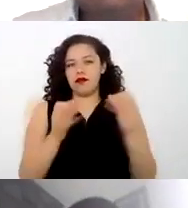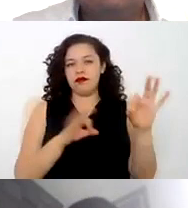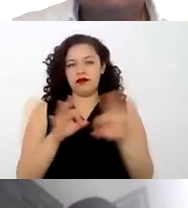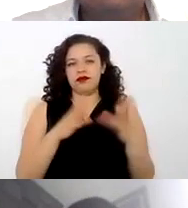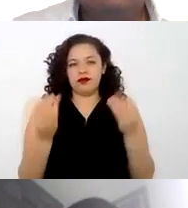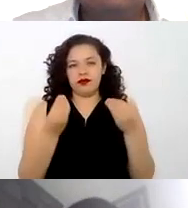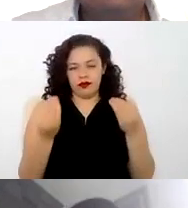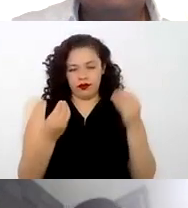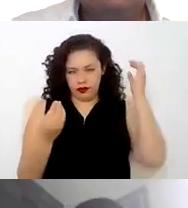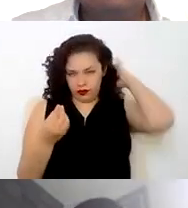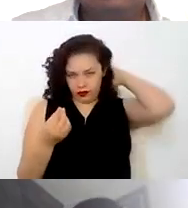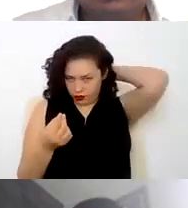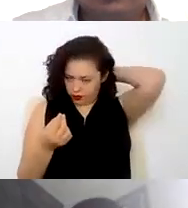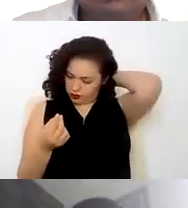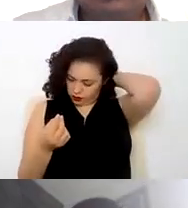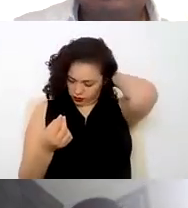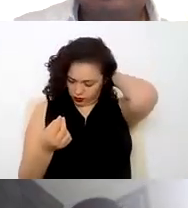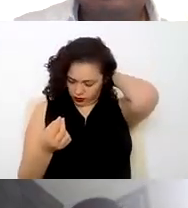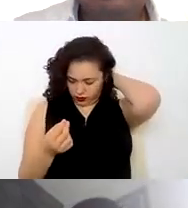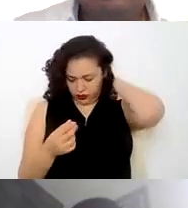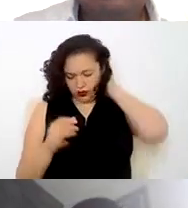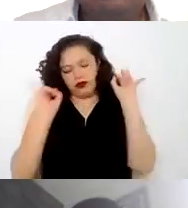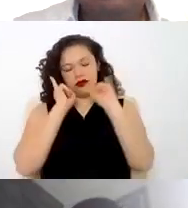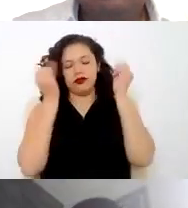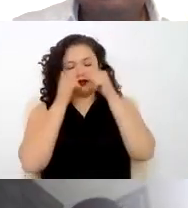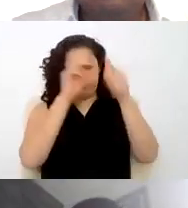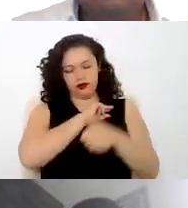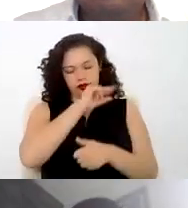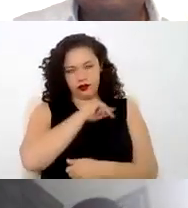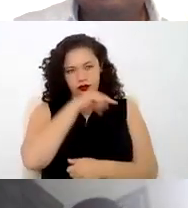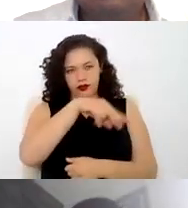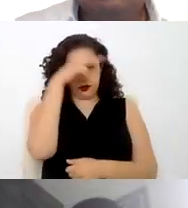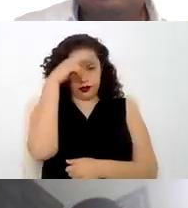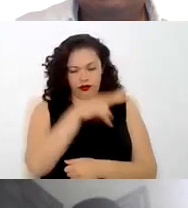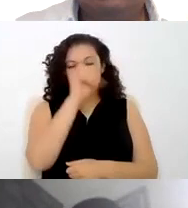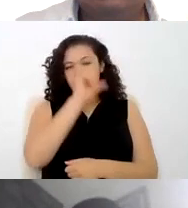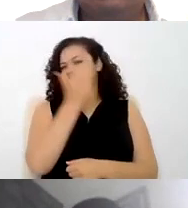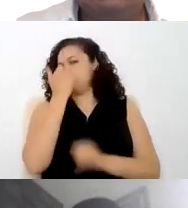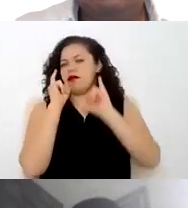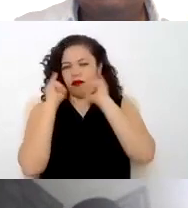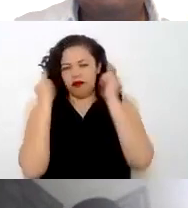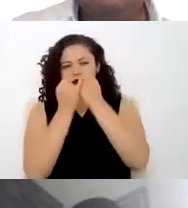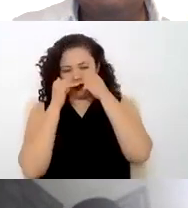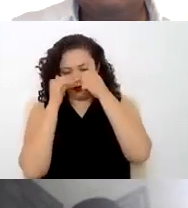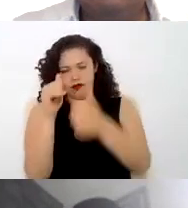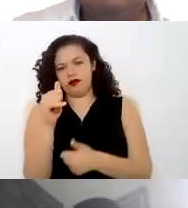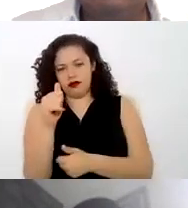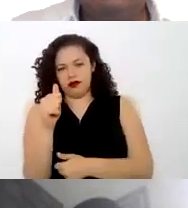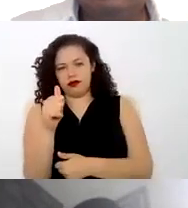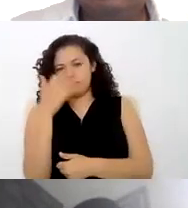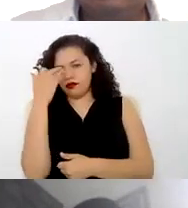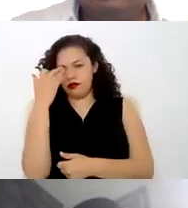entre ellas la Junta de Asistencia Privada de la Ciudad de México y asimismo trabajamos con otras juntas a lo largo de la